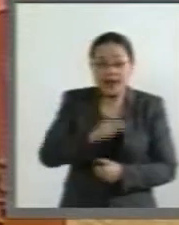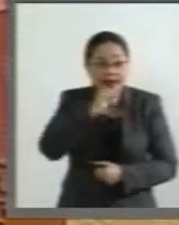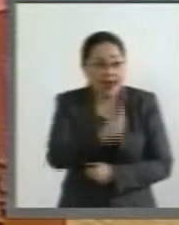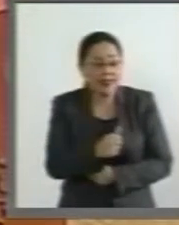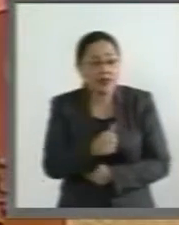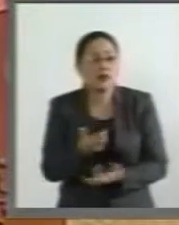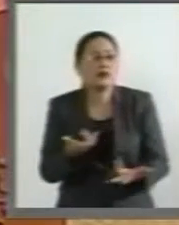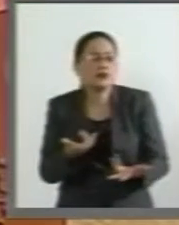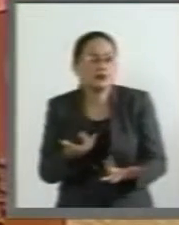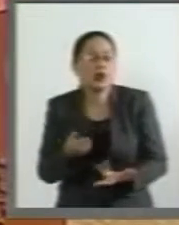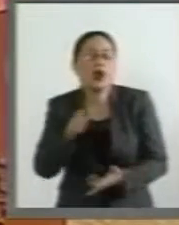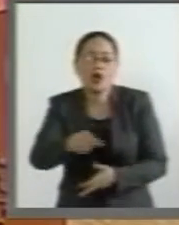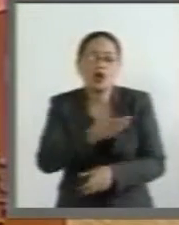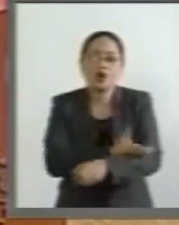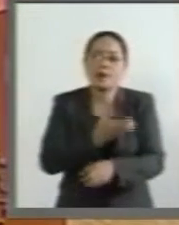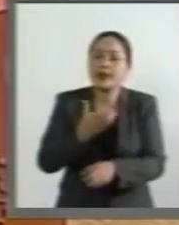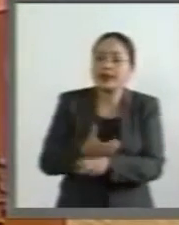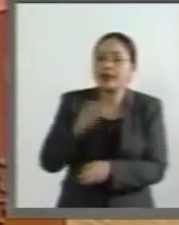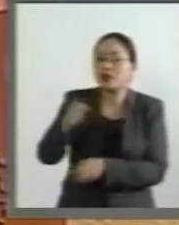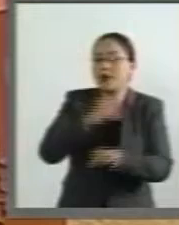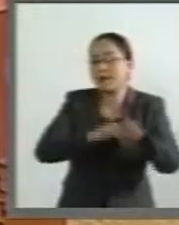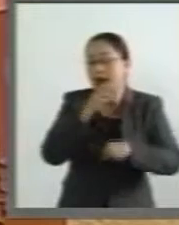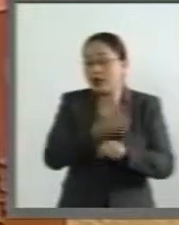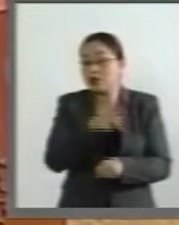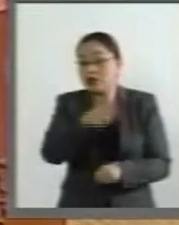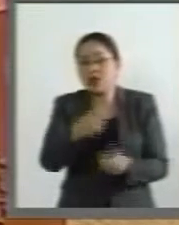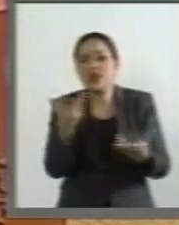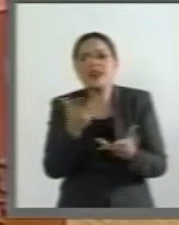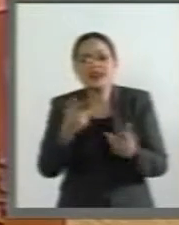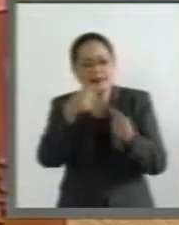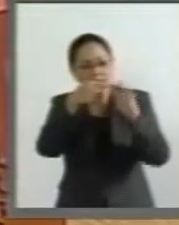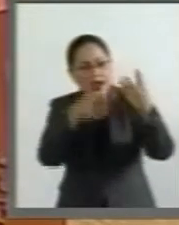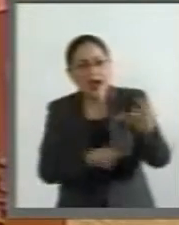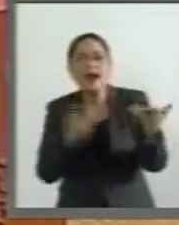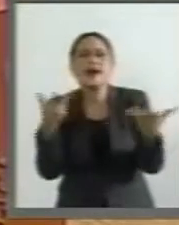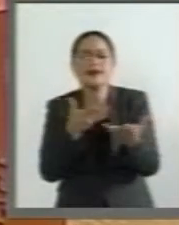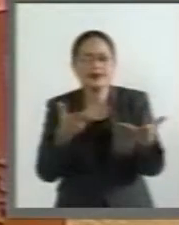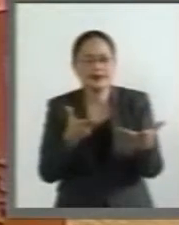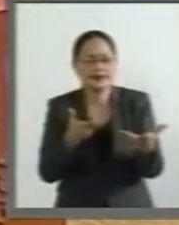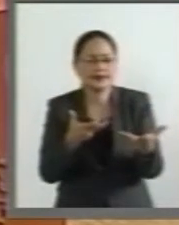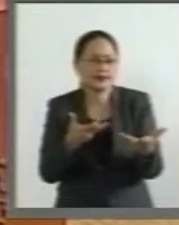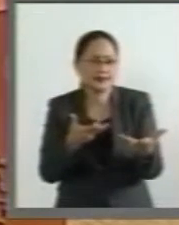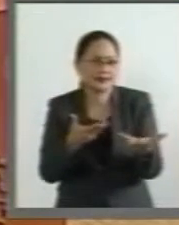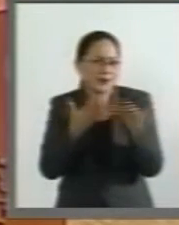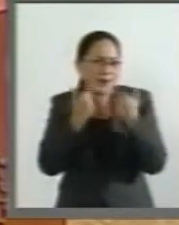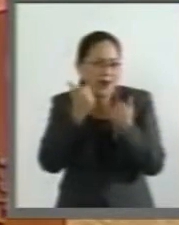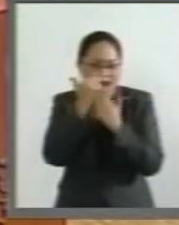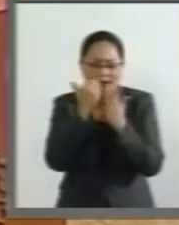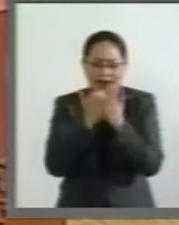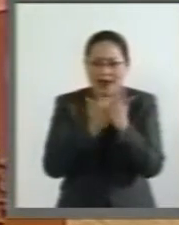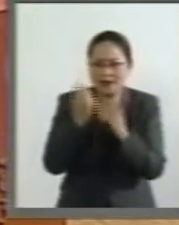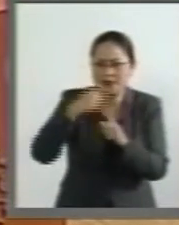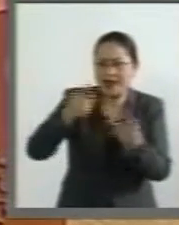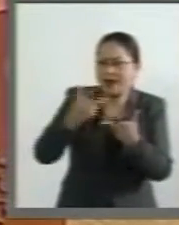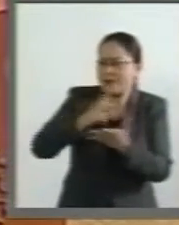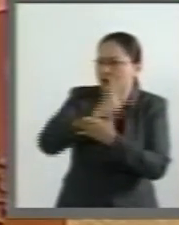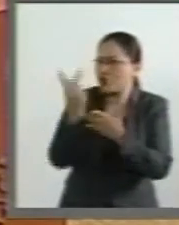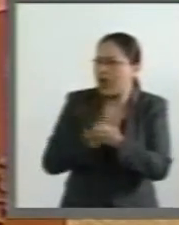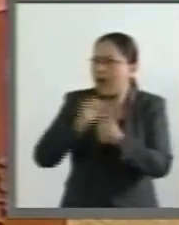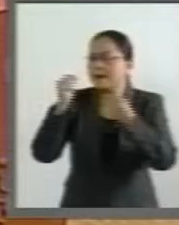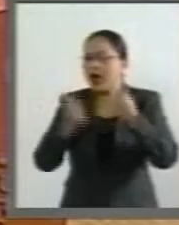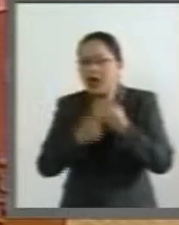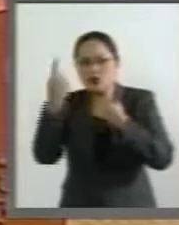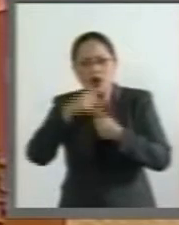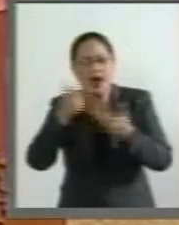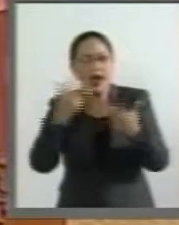pues entonces el compañero embajador cuál es la línea política o cuál es la línea estratégica que va a